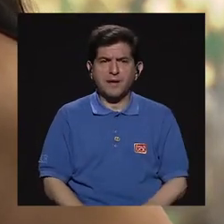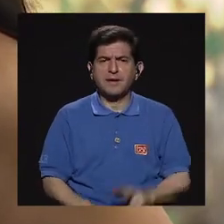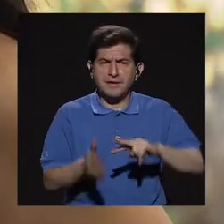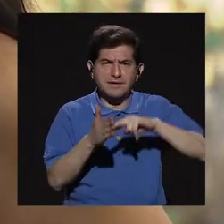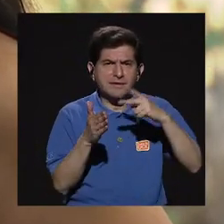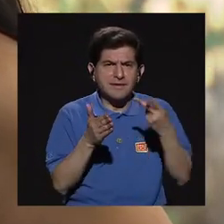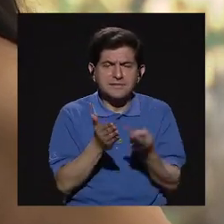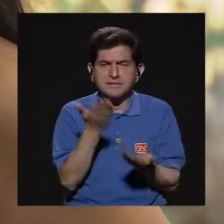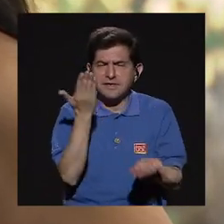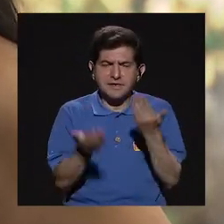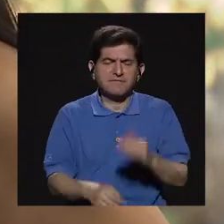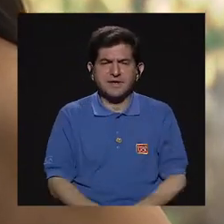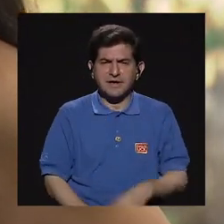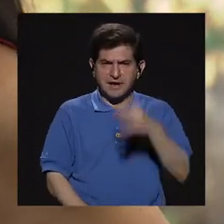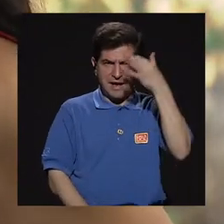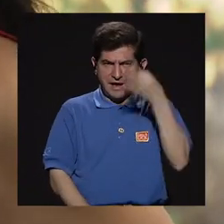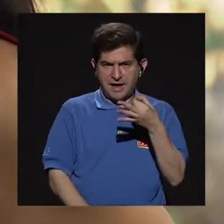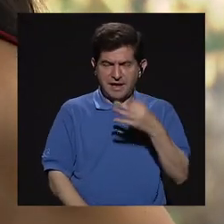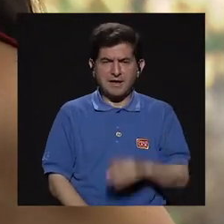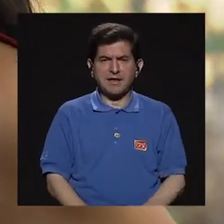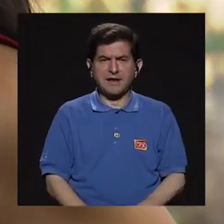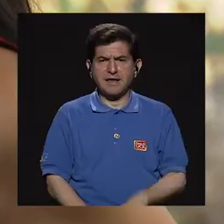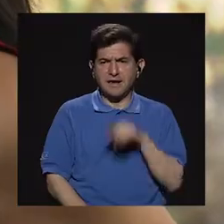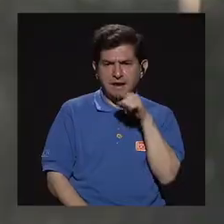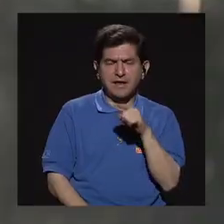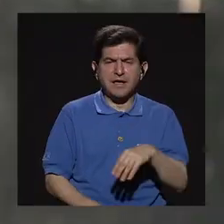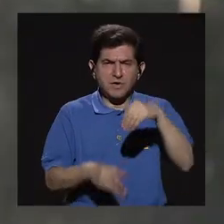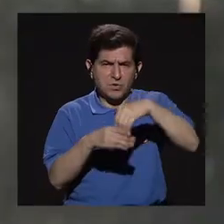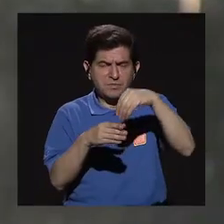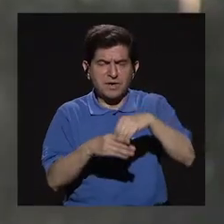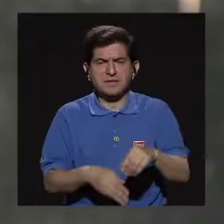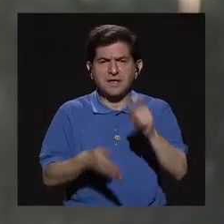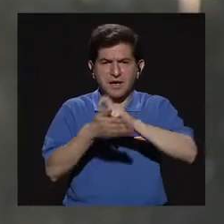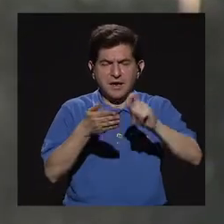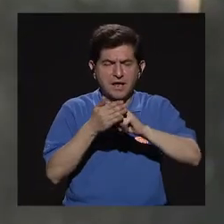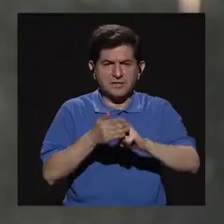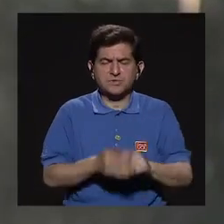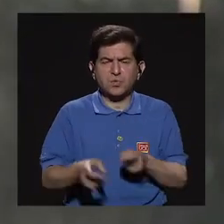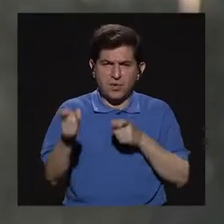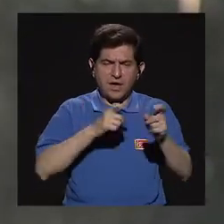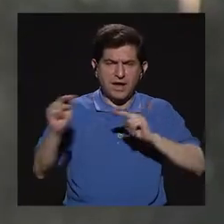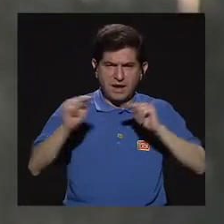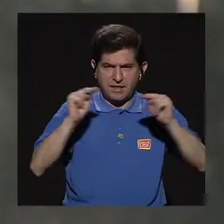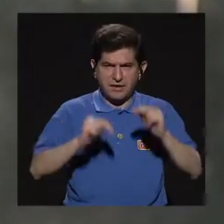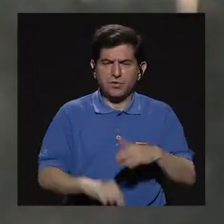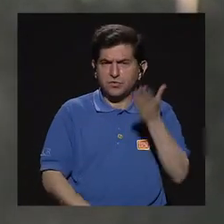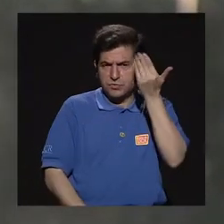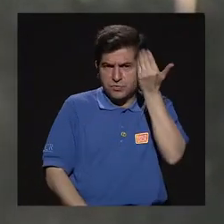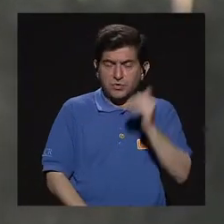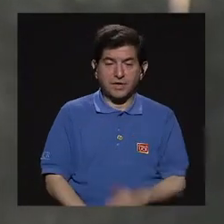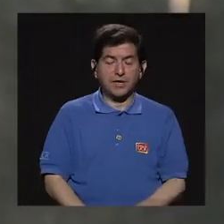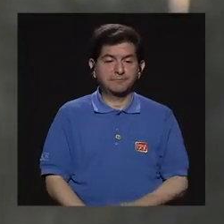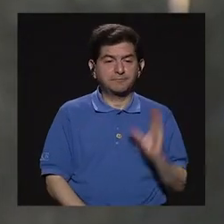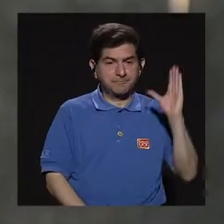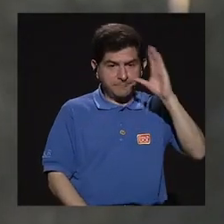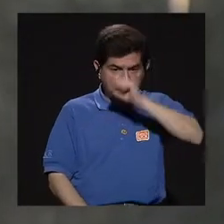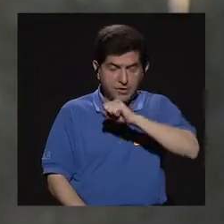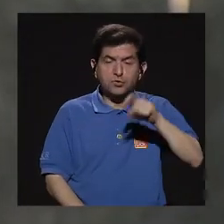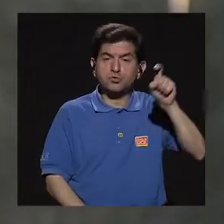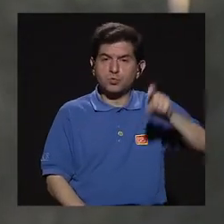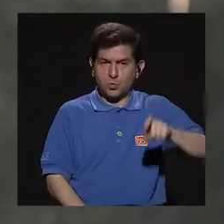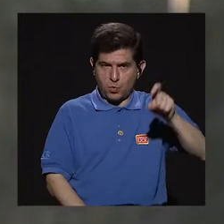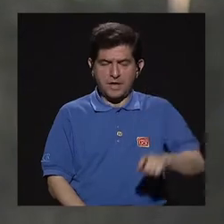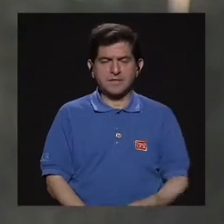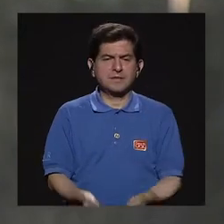viene, digamos, a apostar la escuela de administración de negocios? Bueno, aquí, pues, se detecta, obviamente, esa necesidad, ¿verdad?